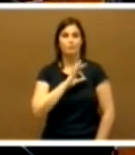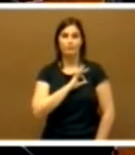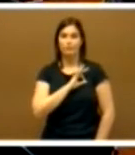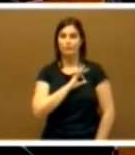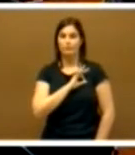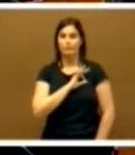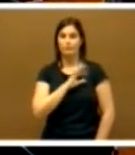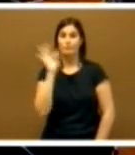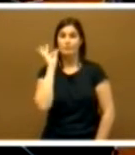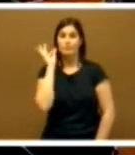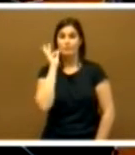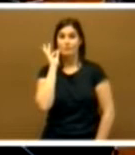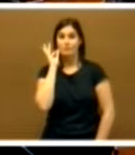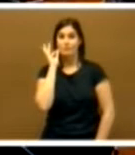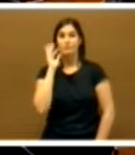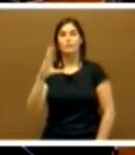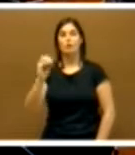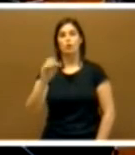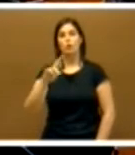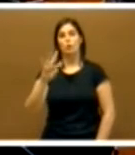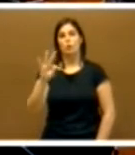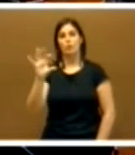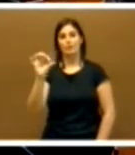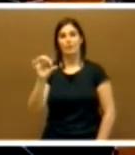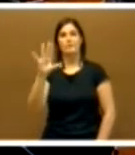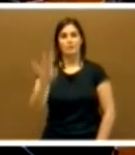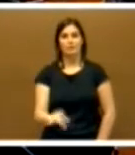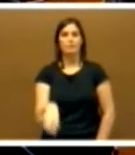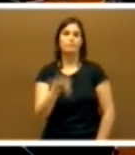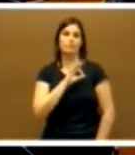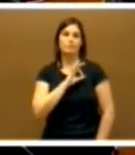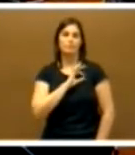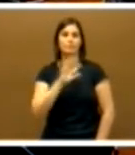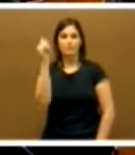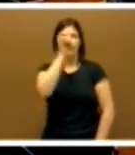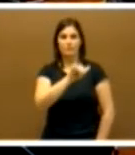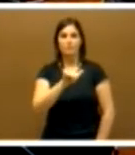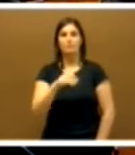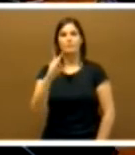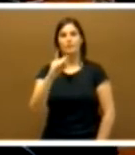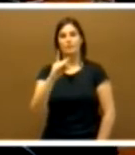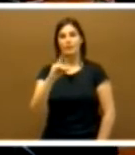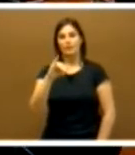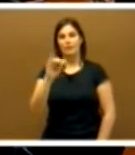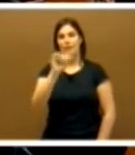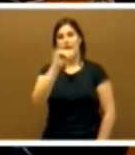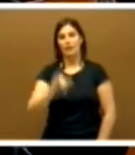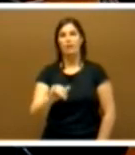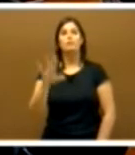doña Gemma María Cortés Luna don César Díez Solís